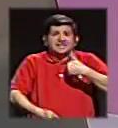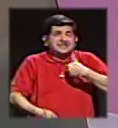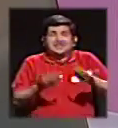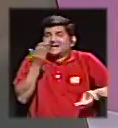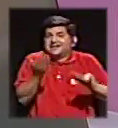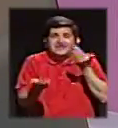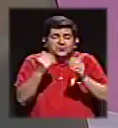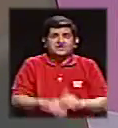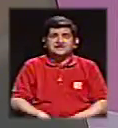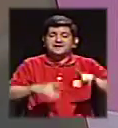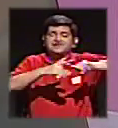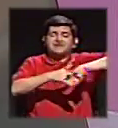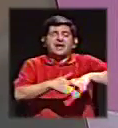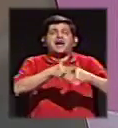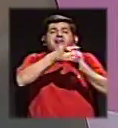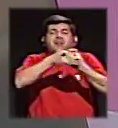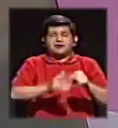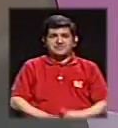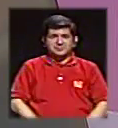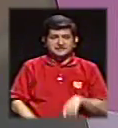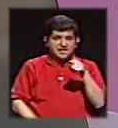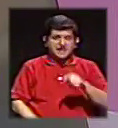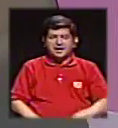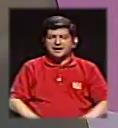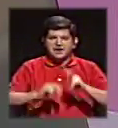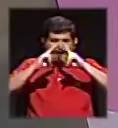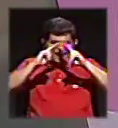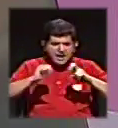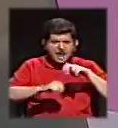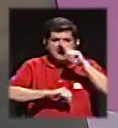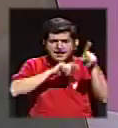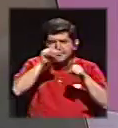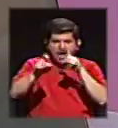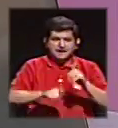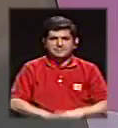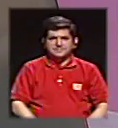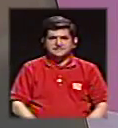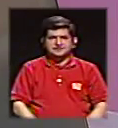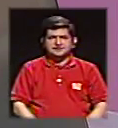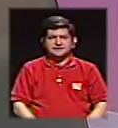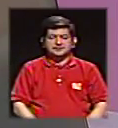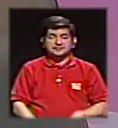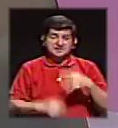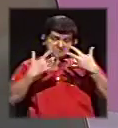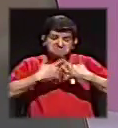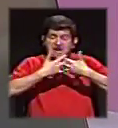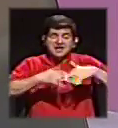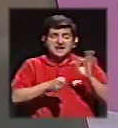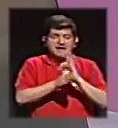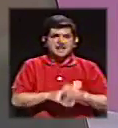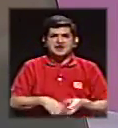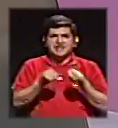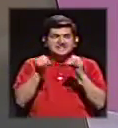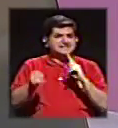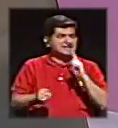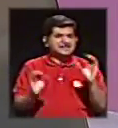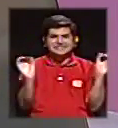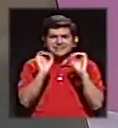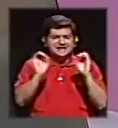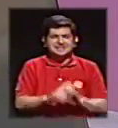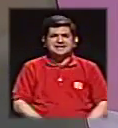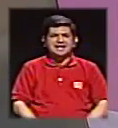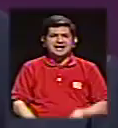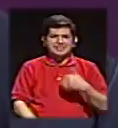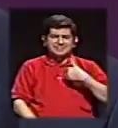tenido desde que empezó, empezaron a las mediciones de encuesta. Es decir, la maquinaria funciona. Sin decir nada hasta el 26% y no ha habido